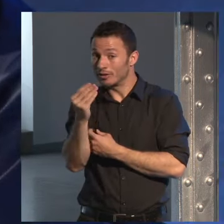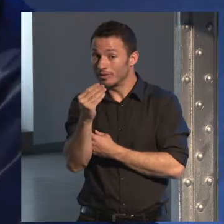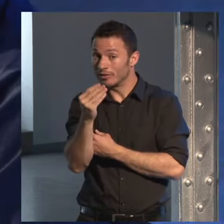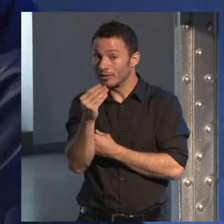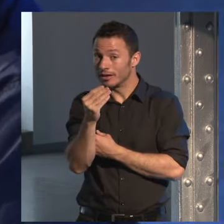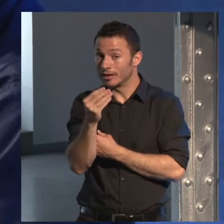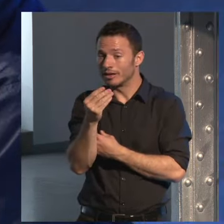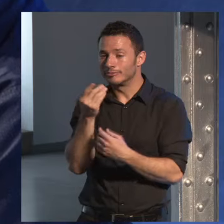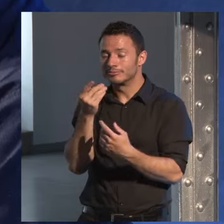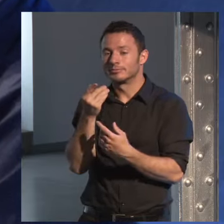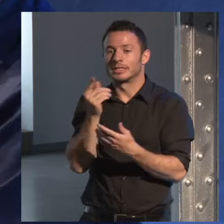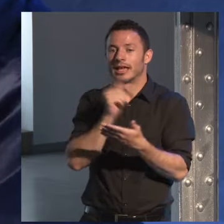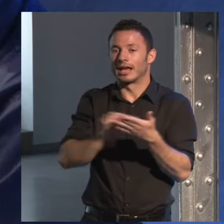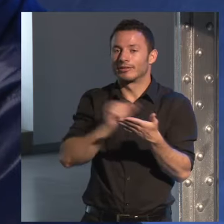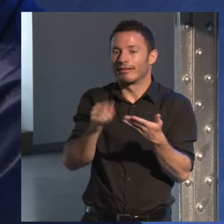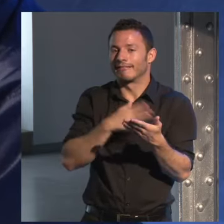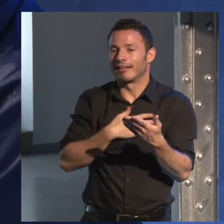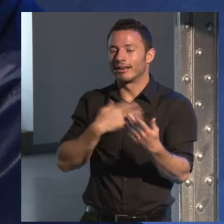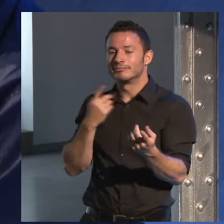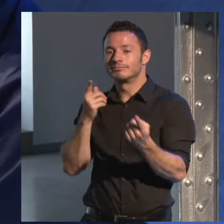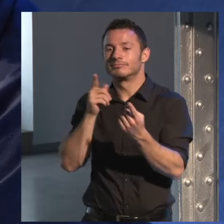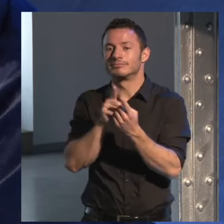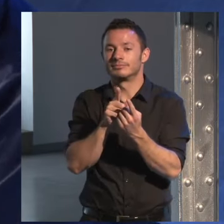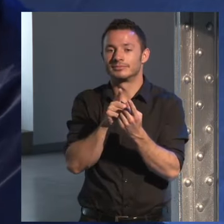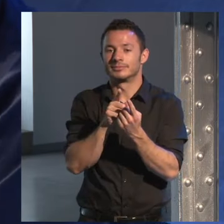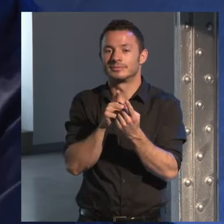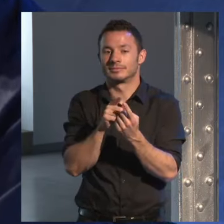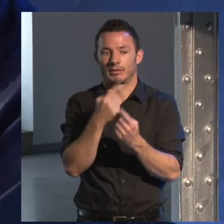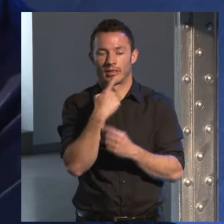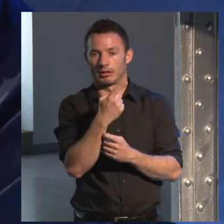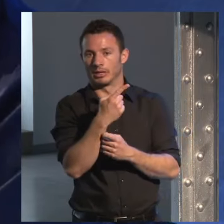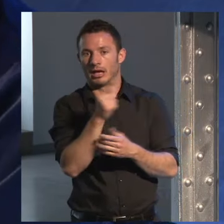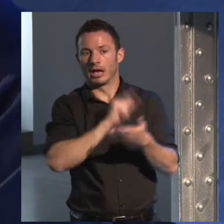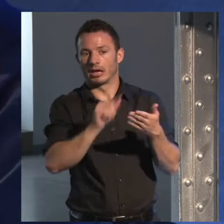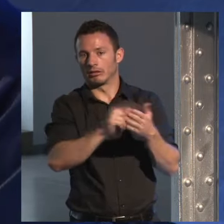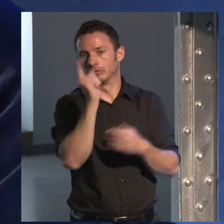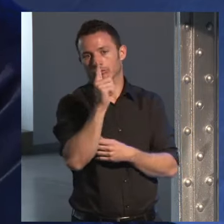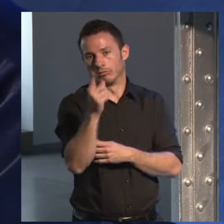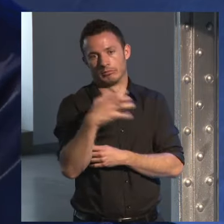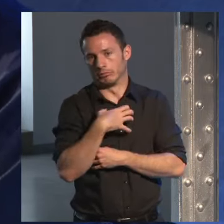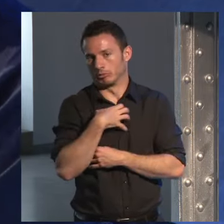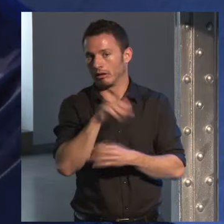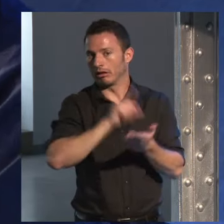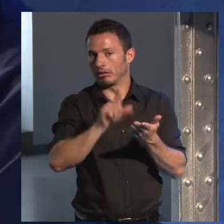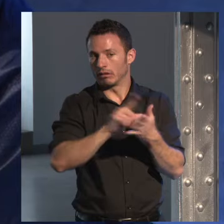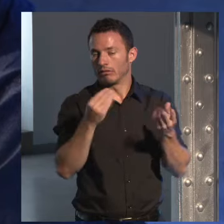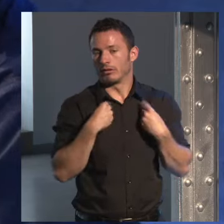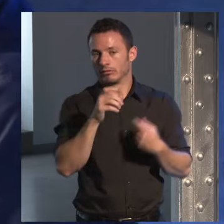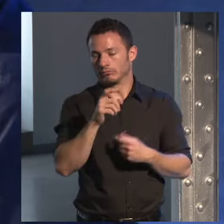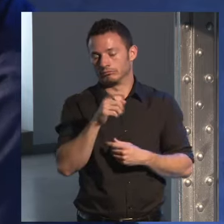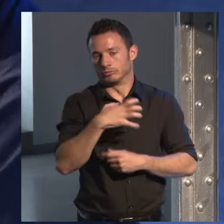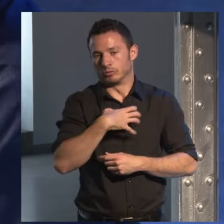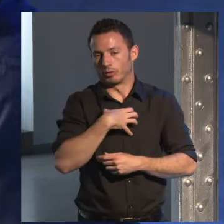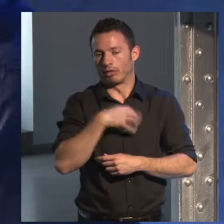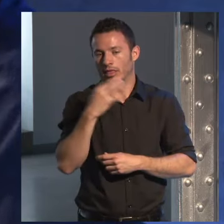para dedicarme a esto de la escritura y siempre les decía que no se dedicaran solo que no pretendieran vivir solo de la literatura que tuvieran siempre